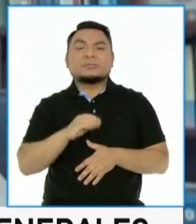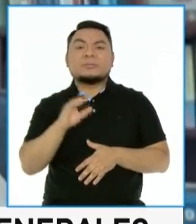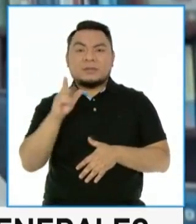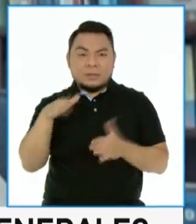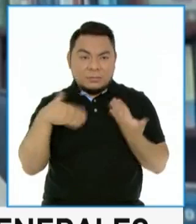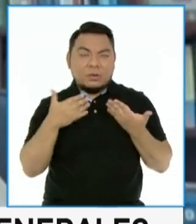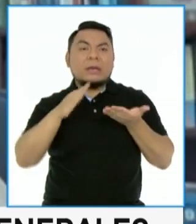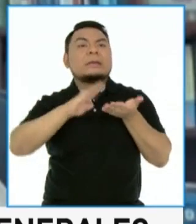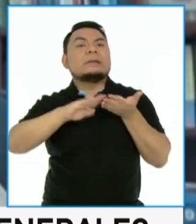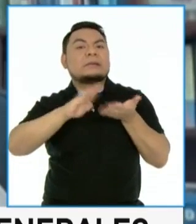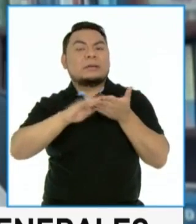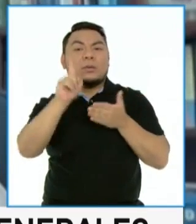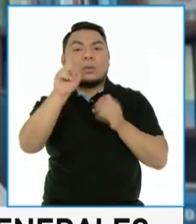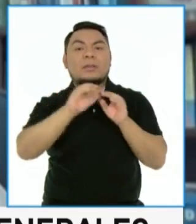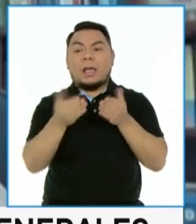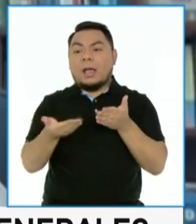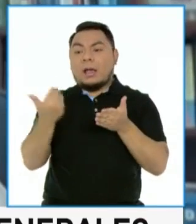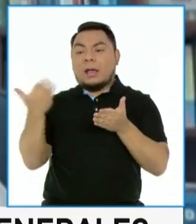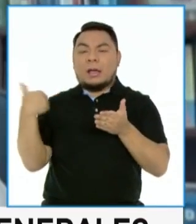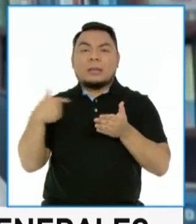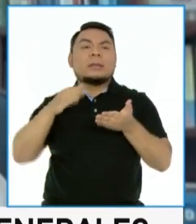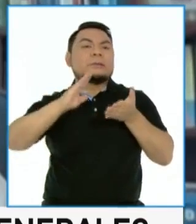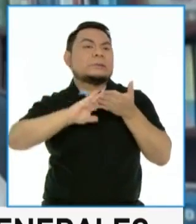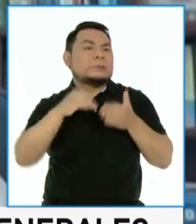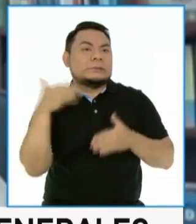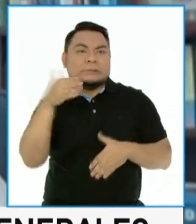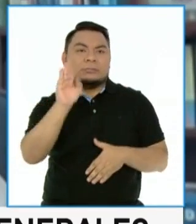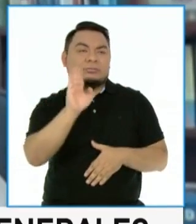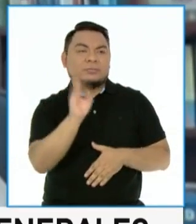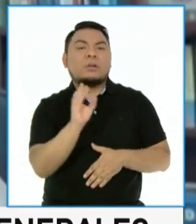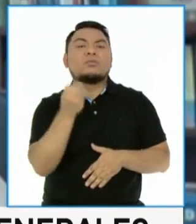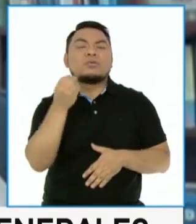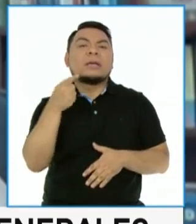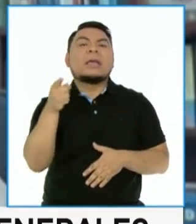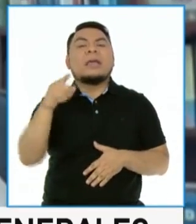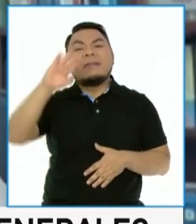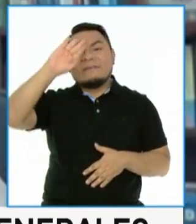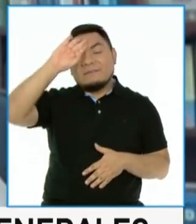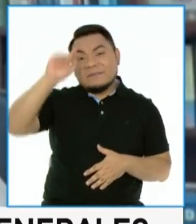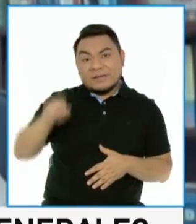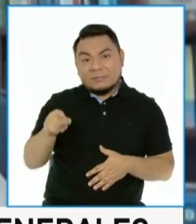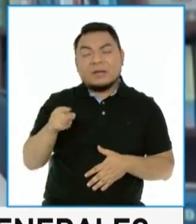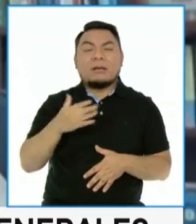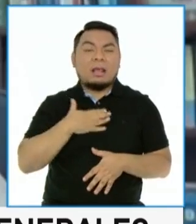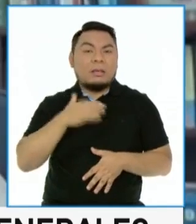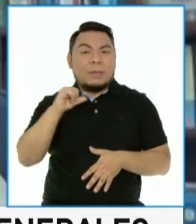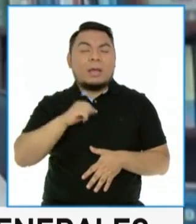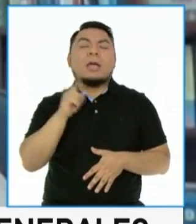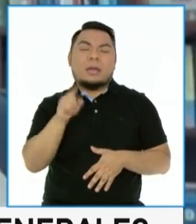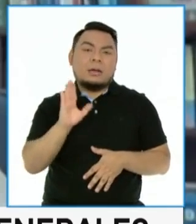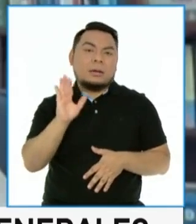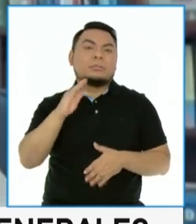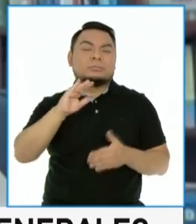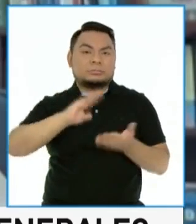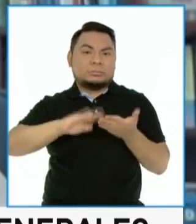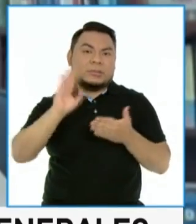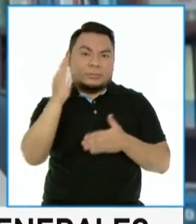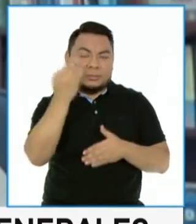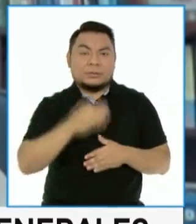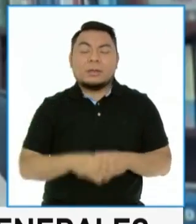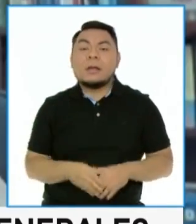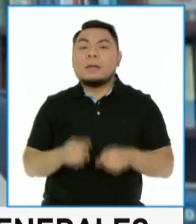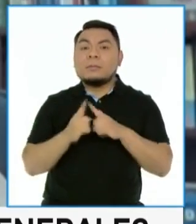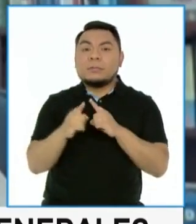¿no? Se pueden justificar días antes y eso es por salud, ¿no? Si es que no pueden ejercer el cargo. Ahora, para esta elección en